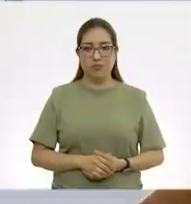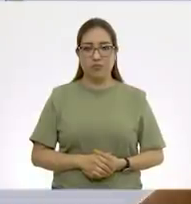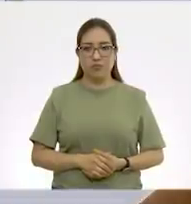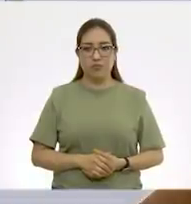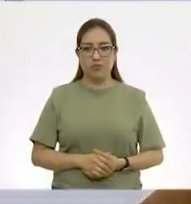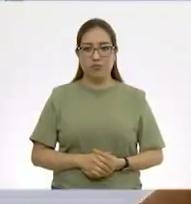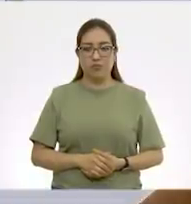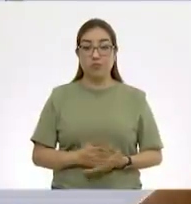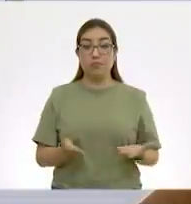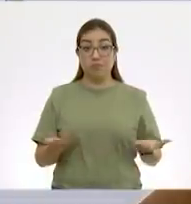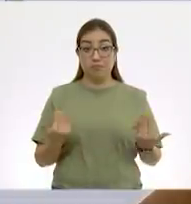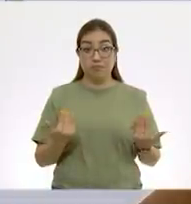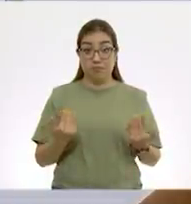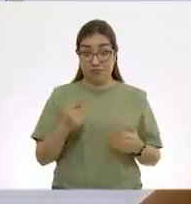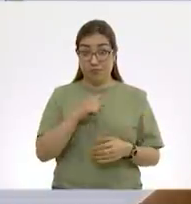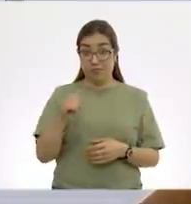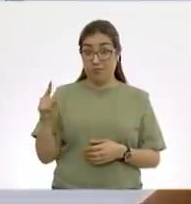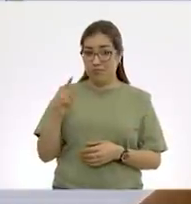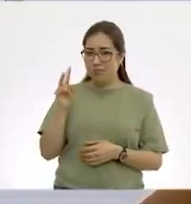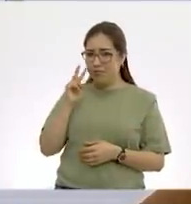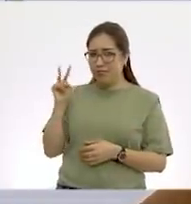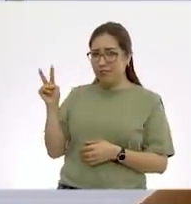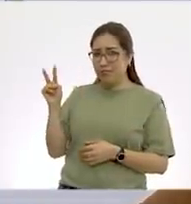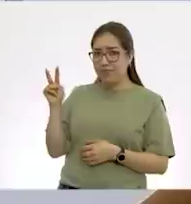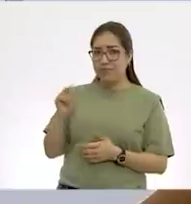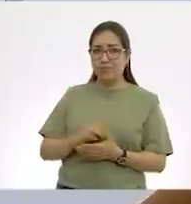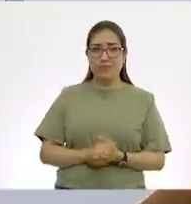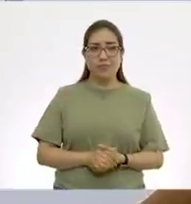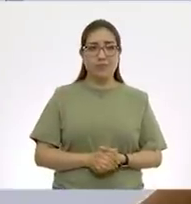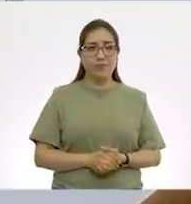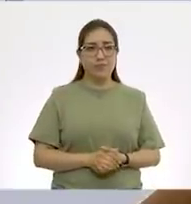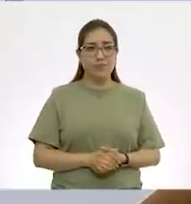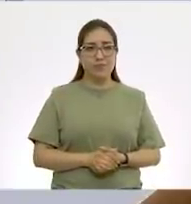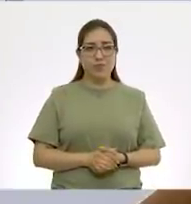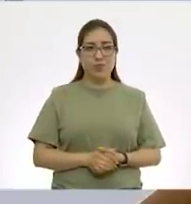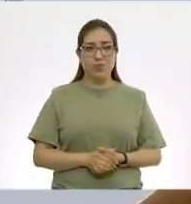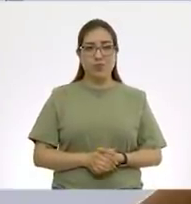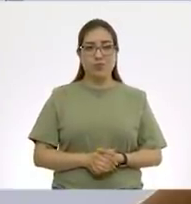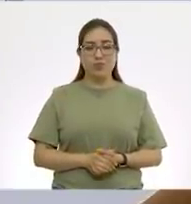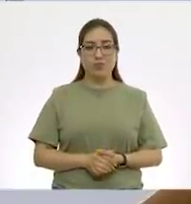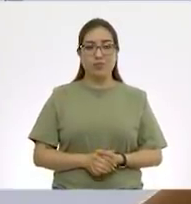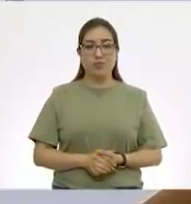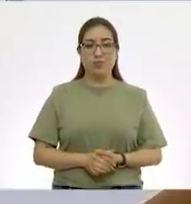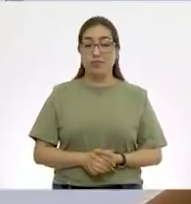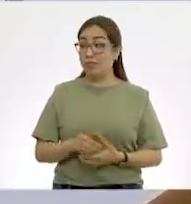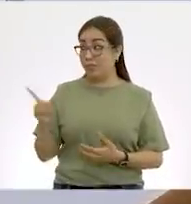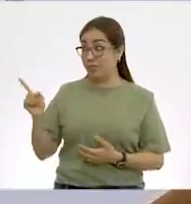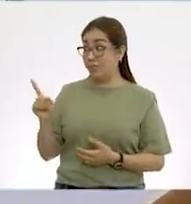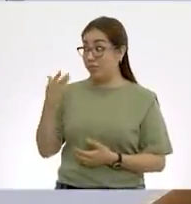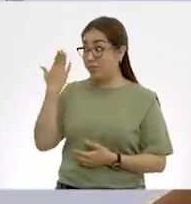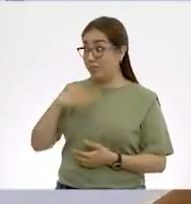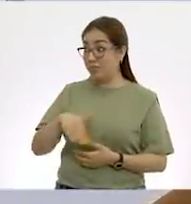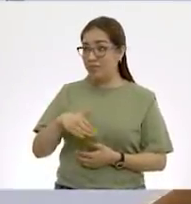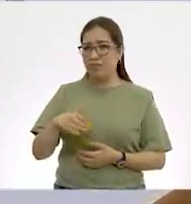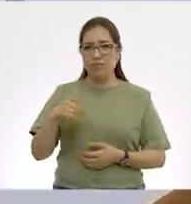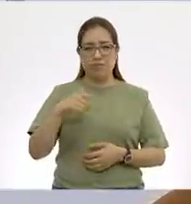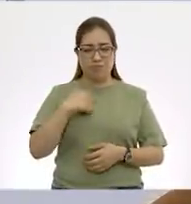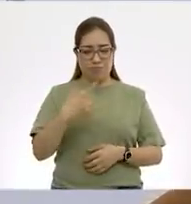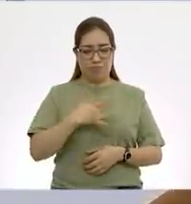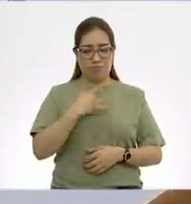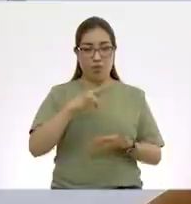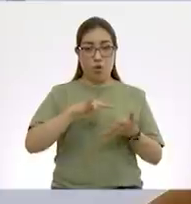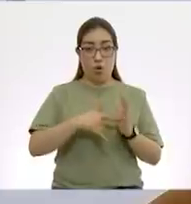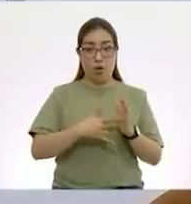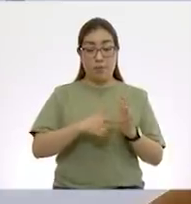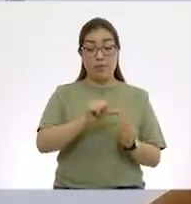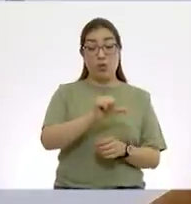A ver, ¿ya lo checaron, muchachos, en casa? Bien. ¿Aníbal? 11 con 11.